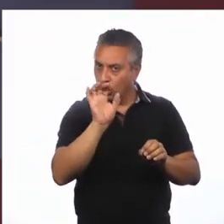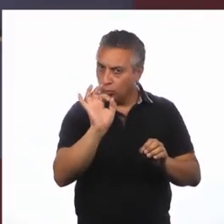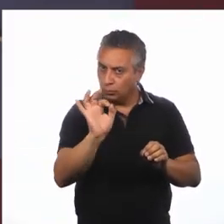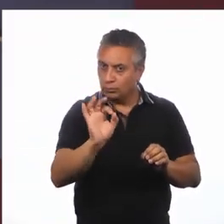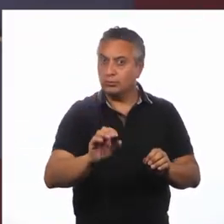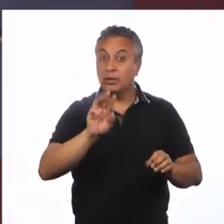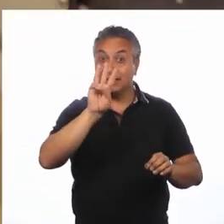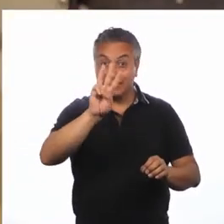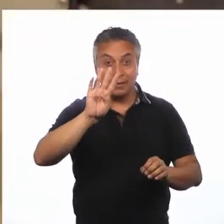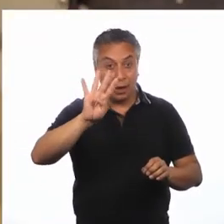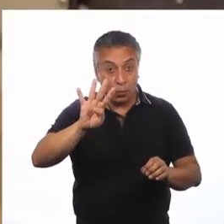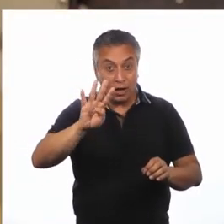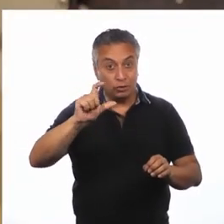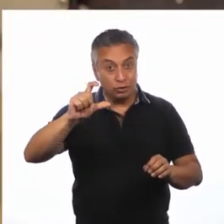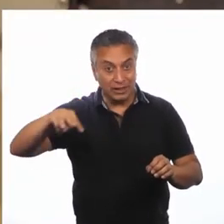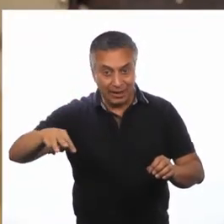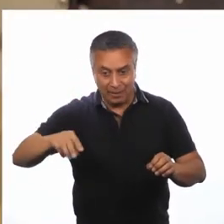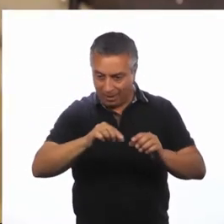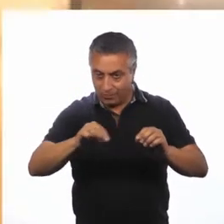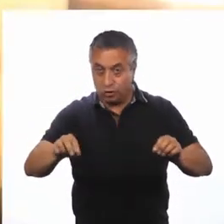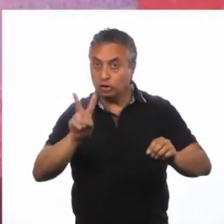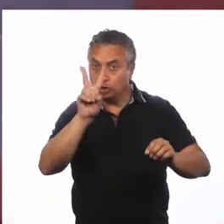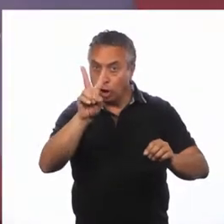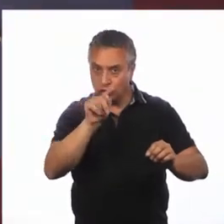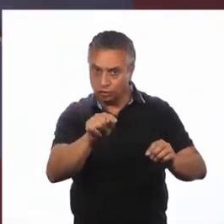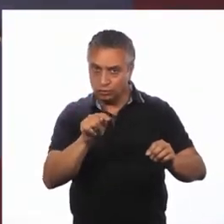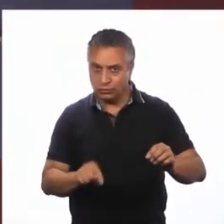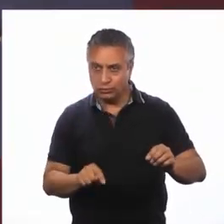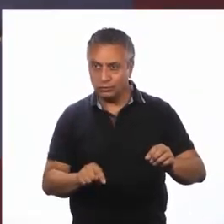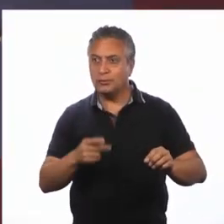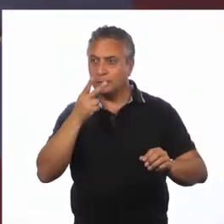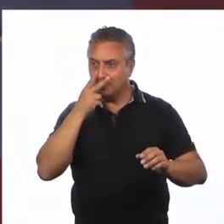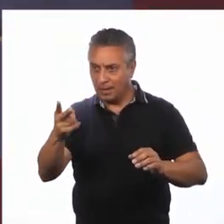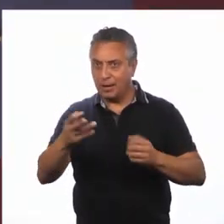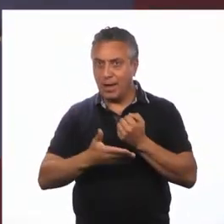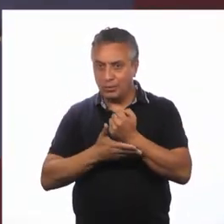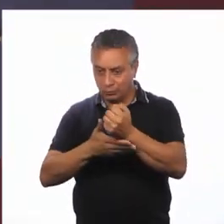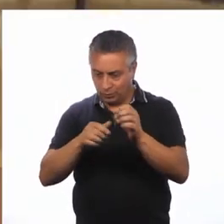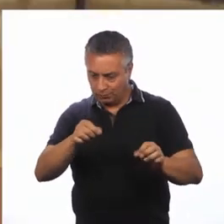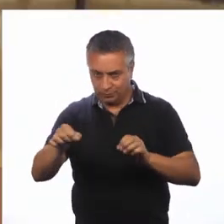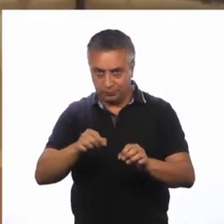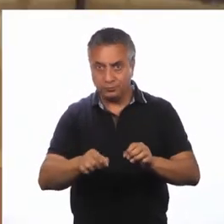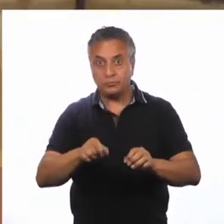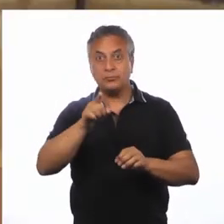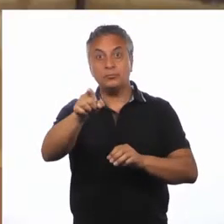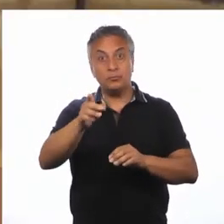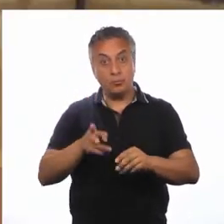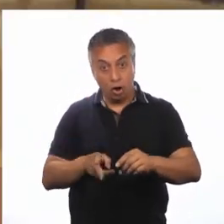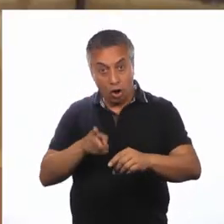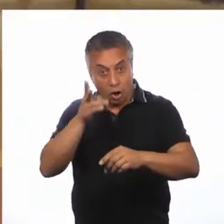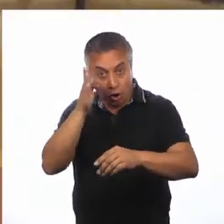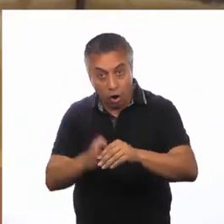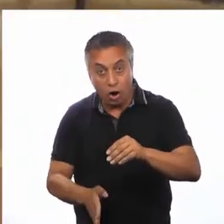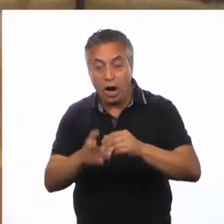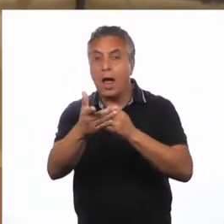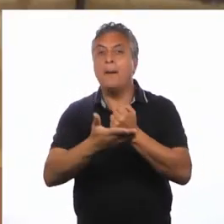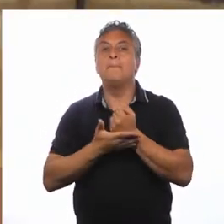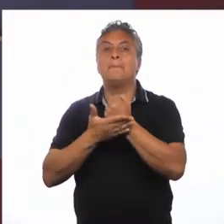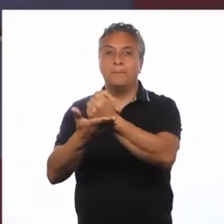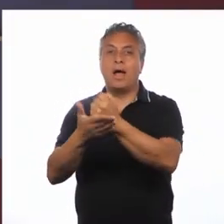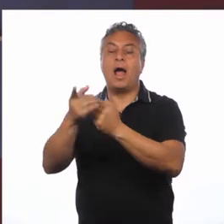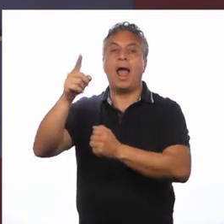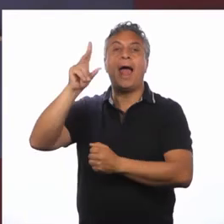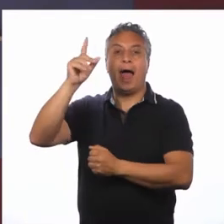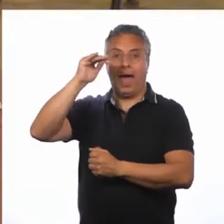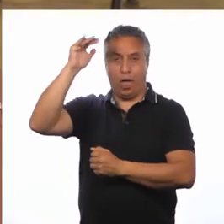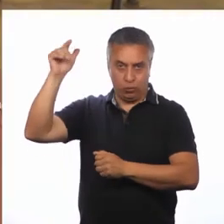regla De esta manera Así Para cortarlos pide la ayuda a un adulto